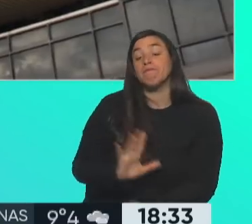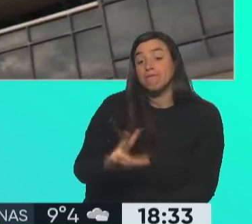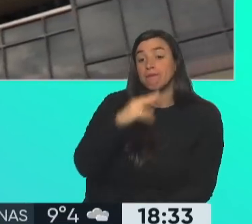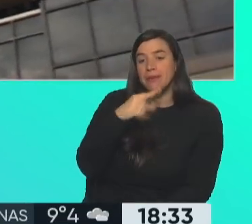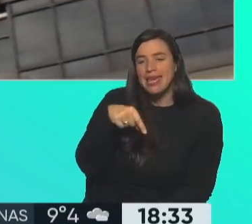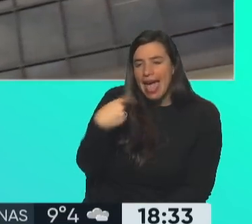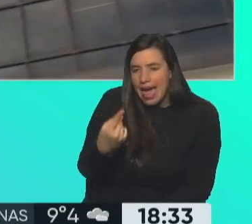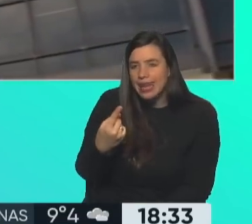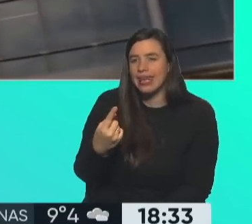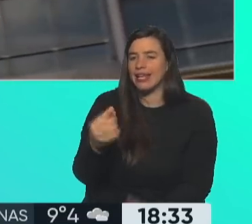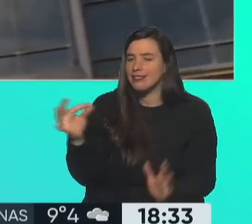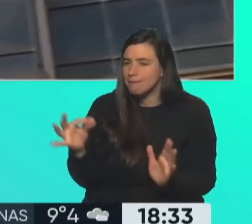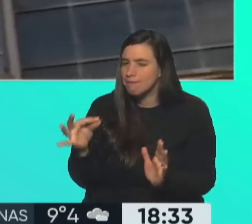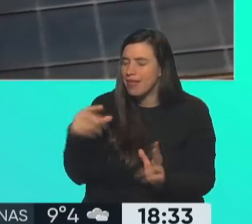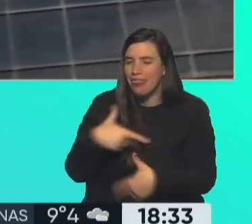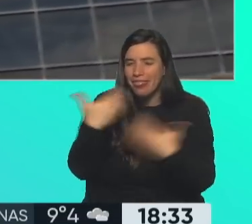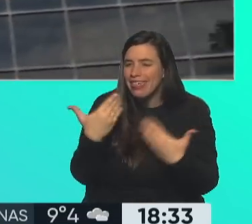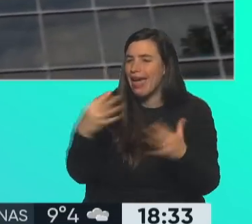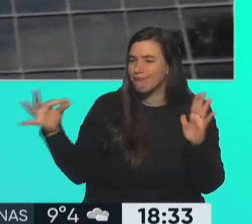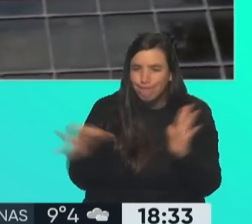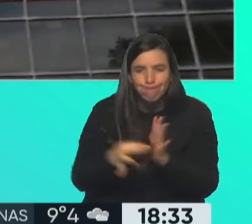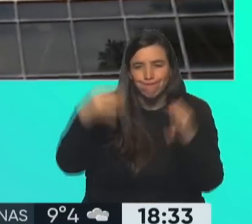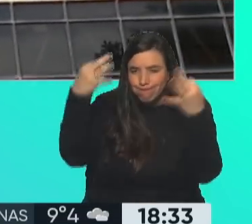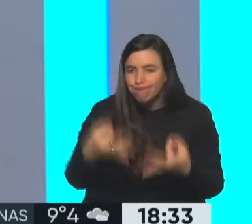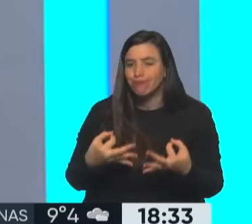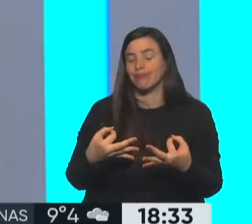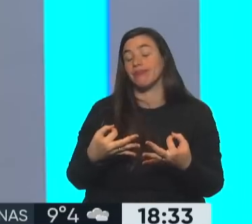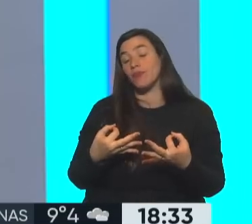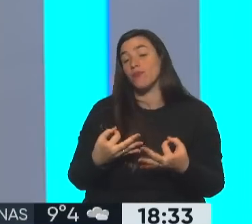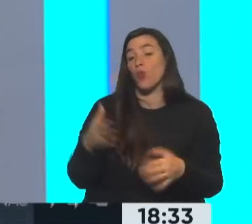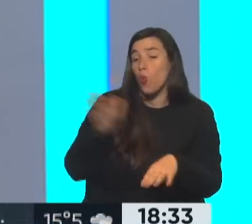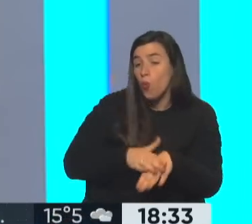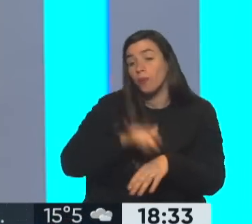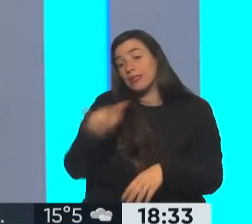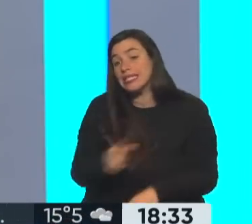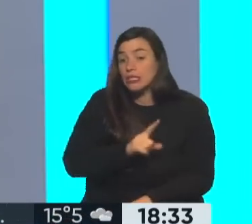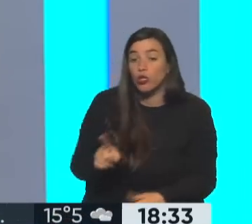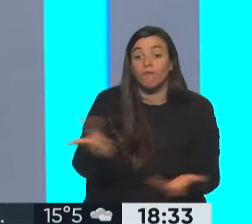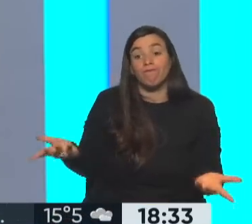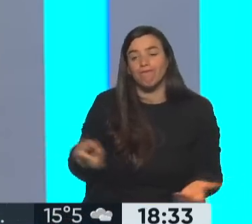primera decisión respecto de si es culpable o inocente. Gracias Néstor, el viernes será el día clave entonces.